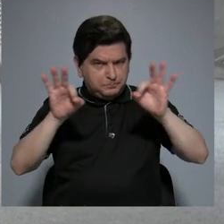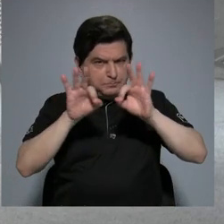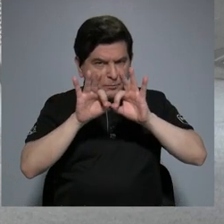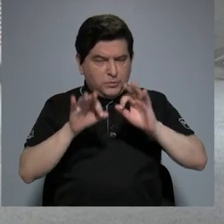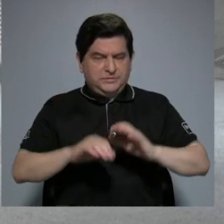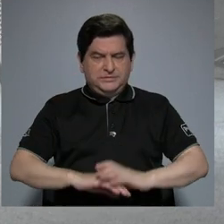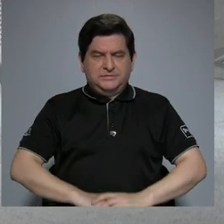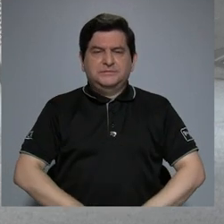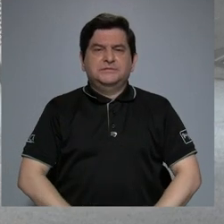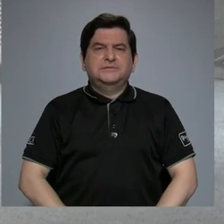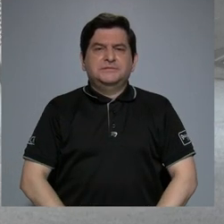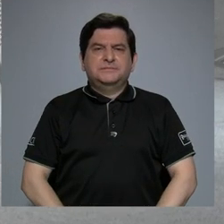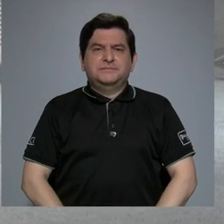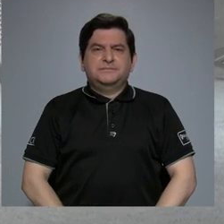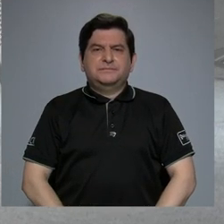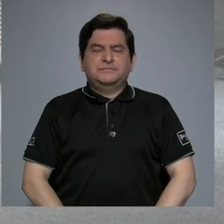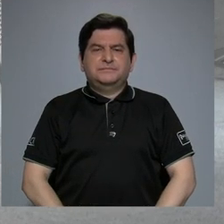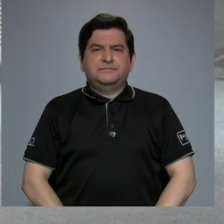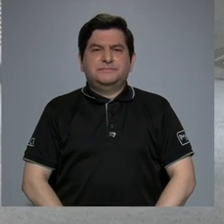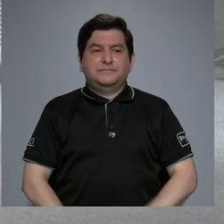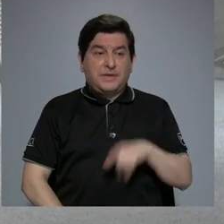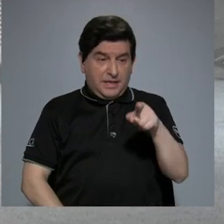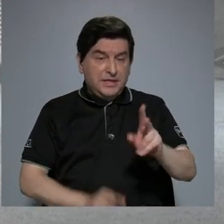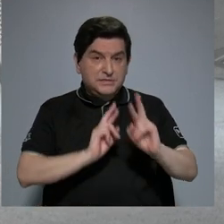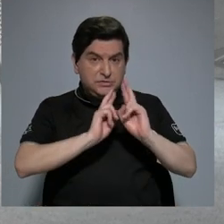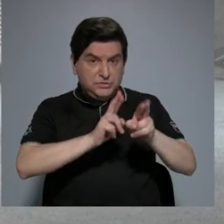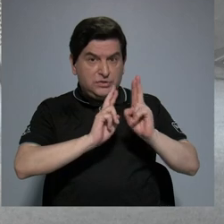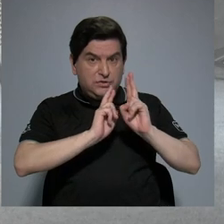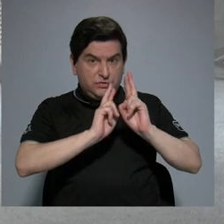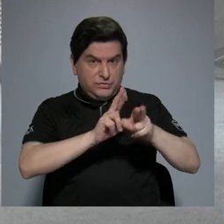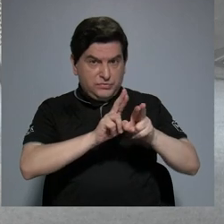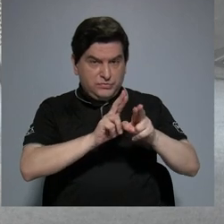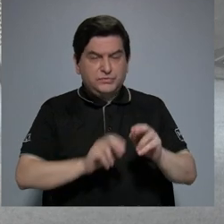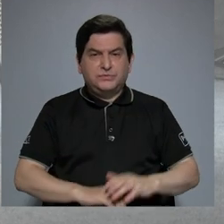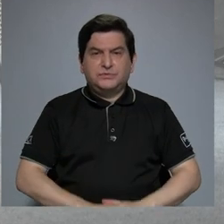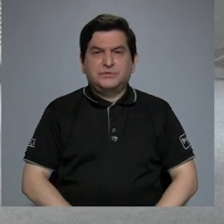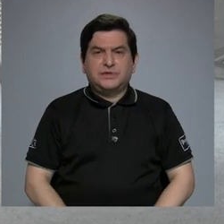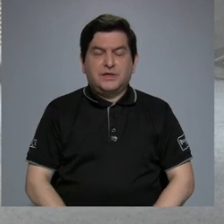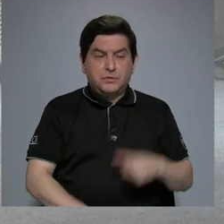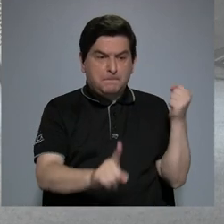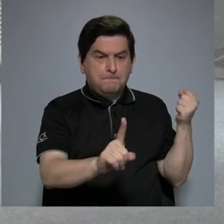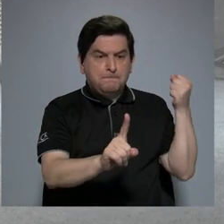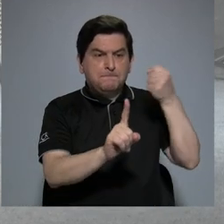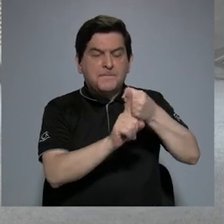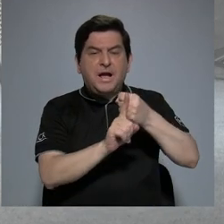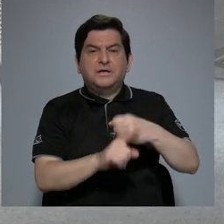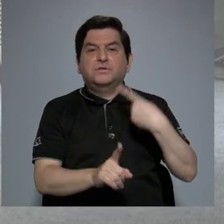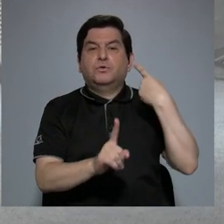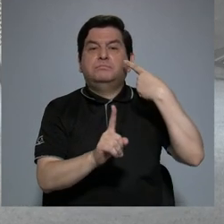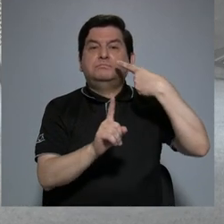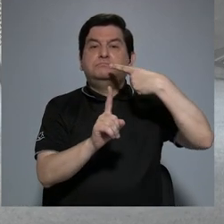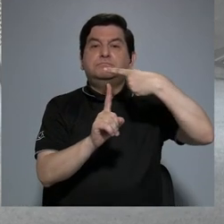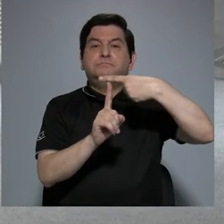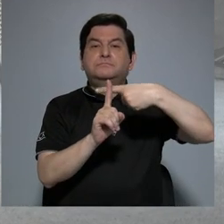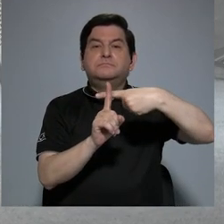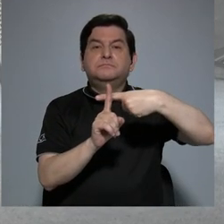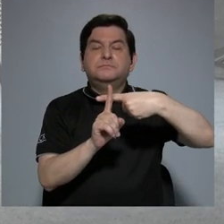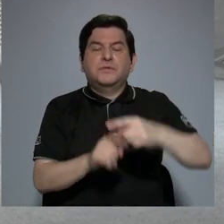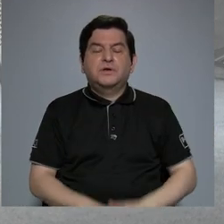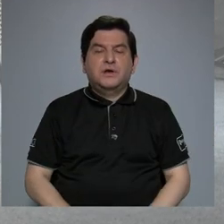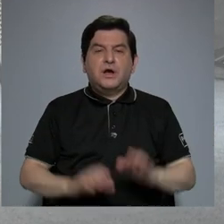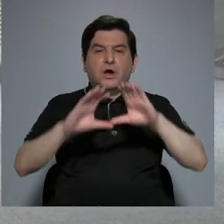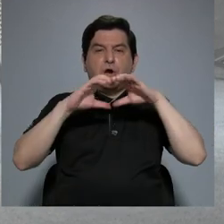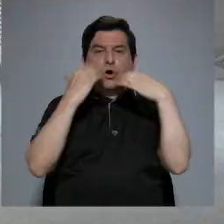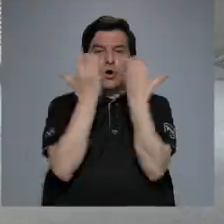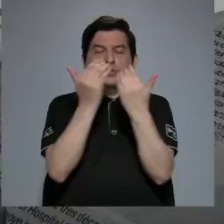realmente estos resultados están impactando positivamente en el Consejo